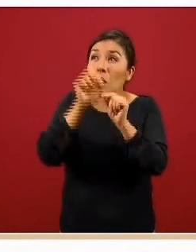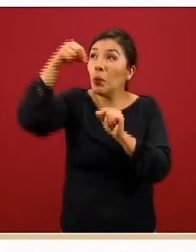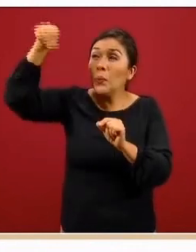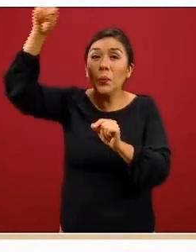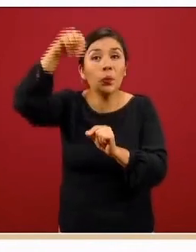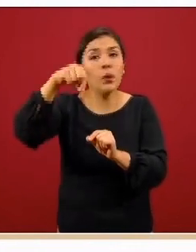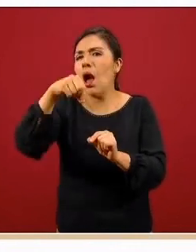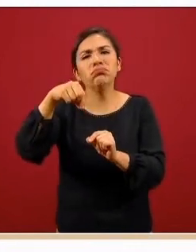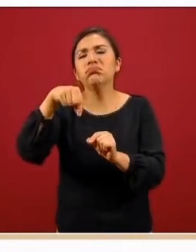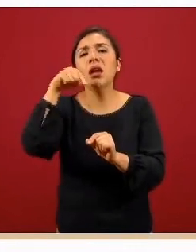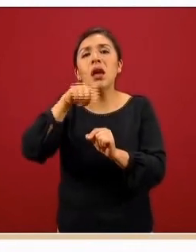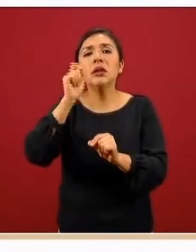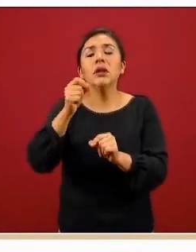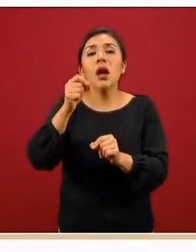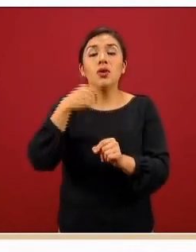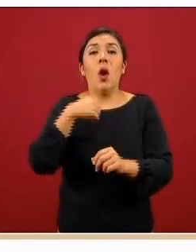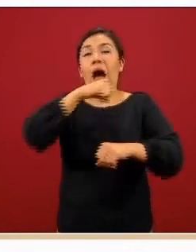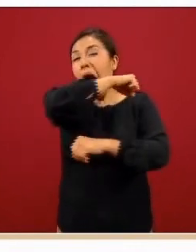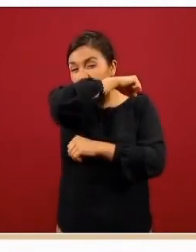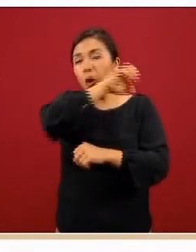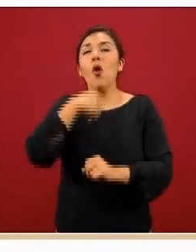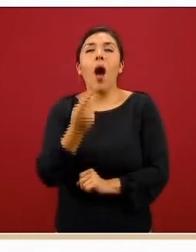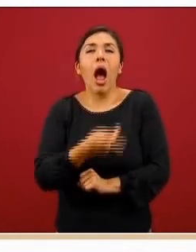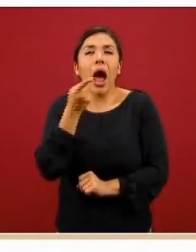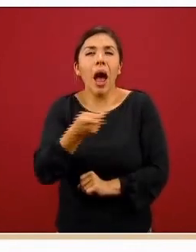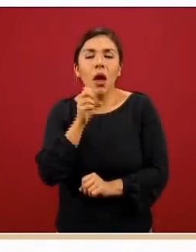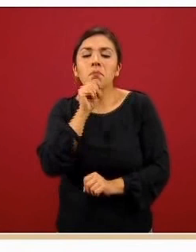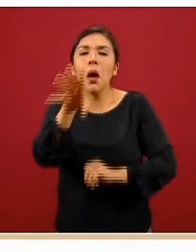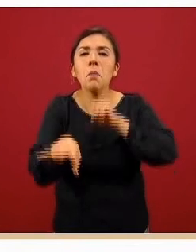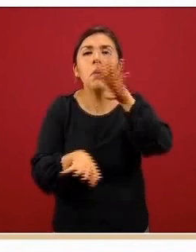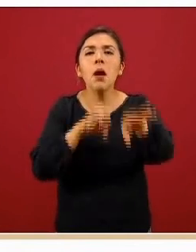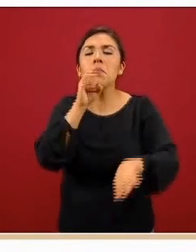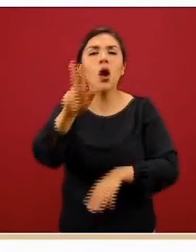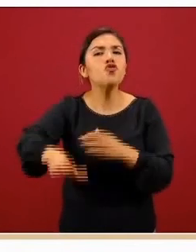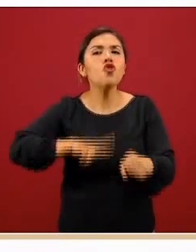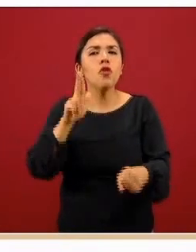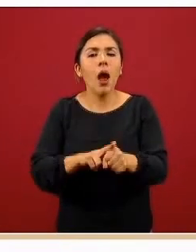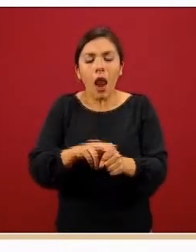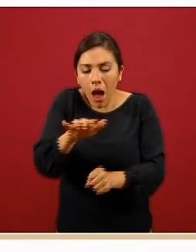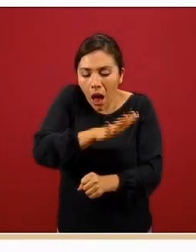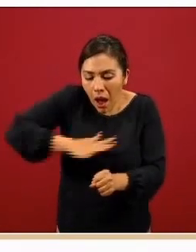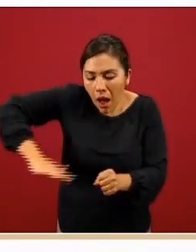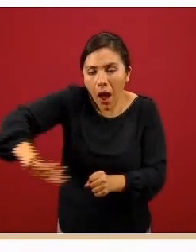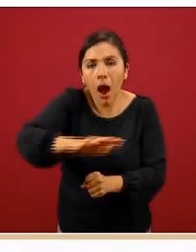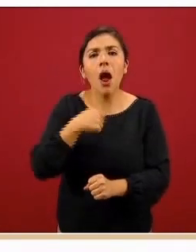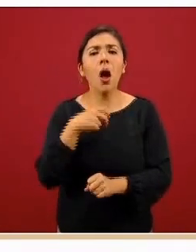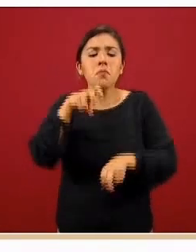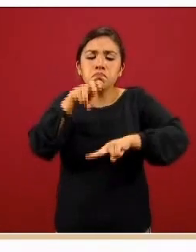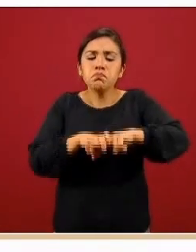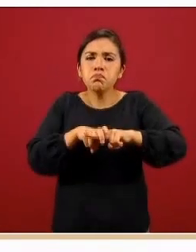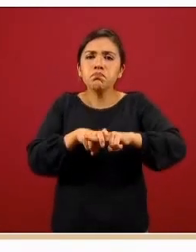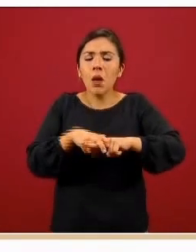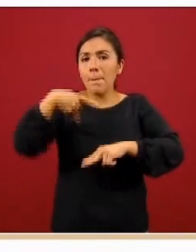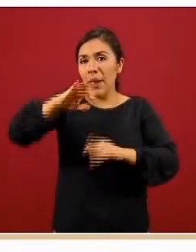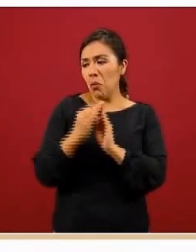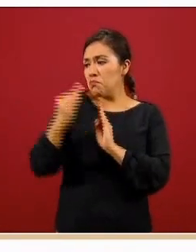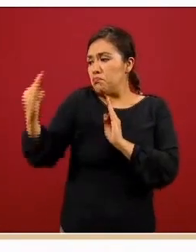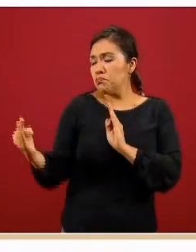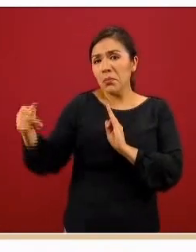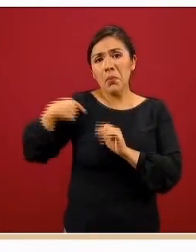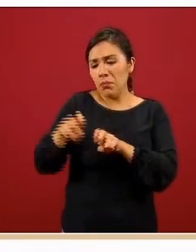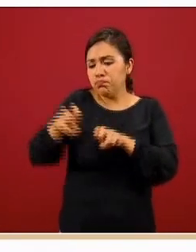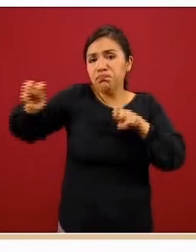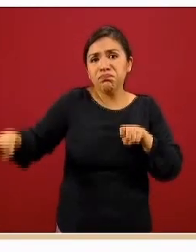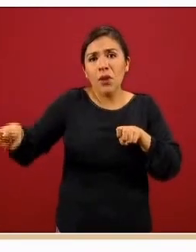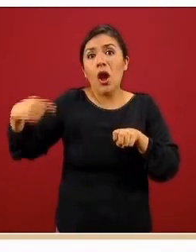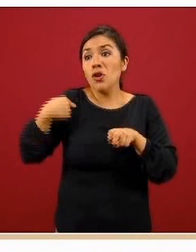estas gotitas van a caer ahorita que yo estoy hablando estoy generando gotas están cayendo a mi alrededor pero como me mantengo a una sana distancia estas gotas no